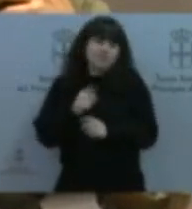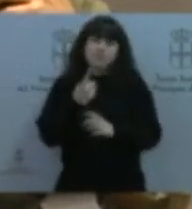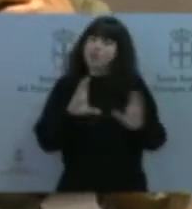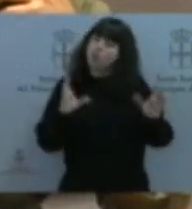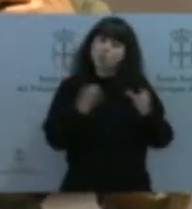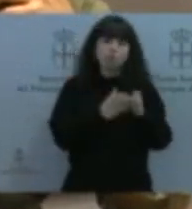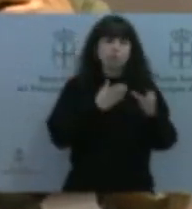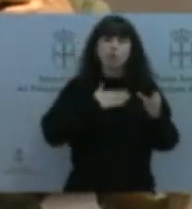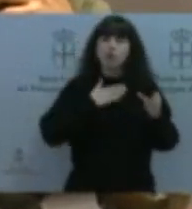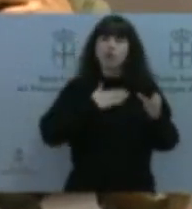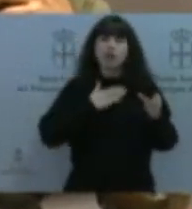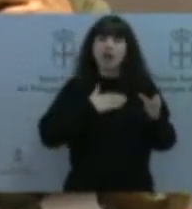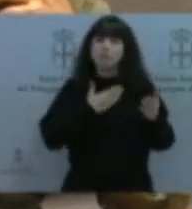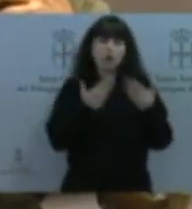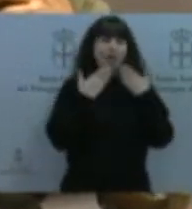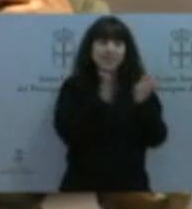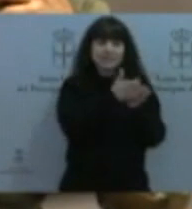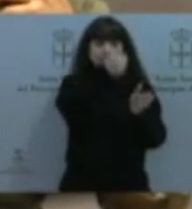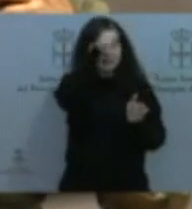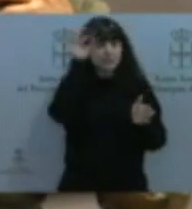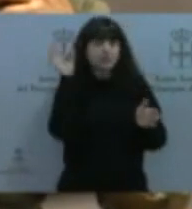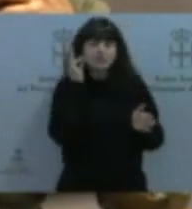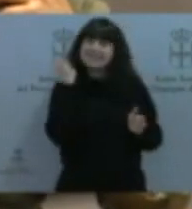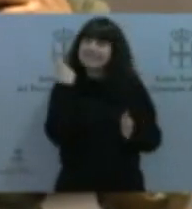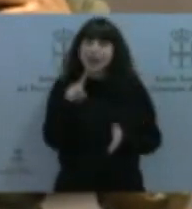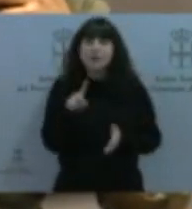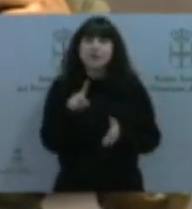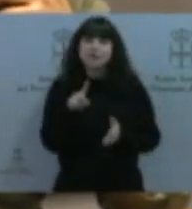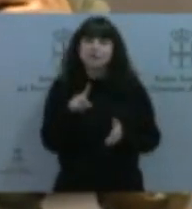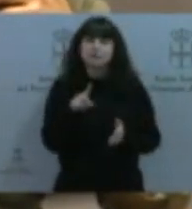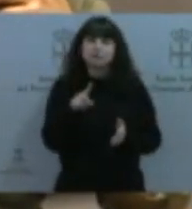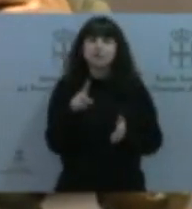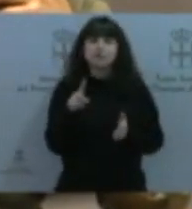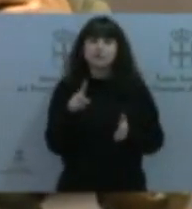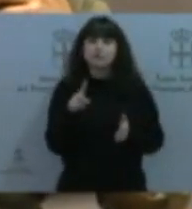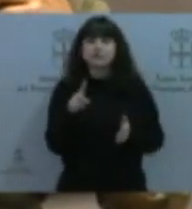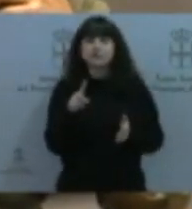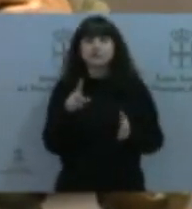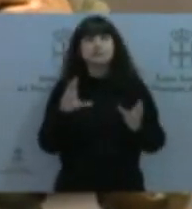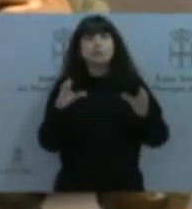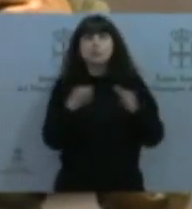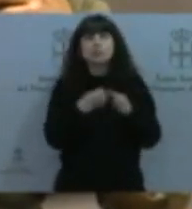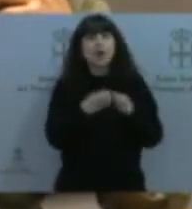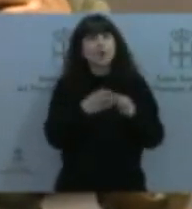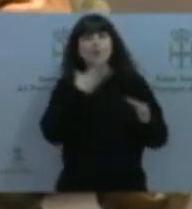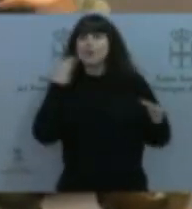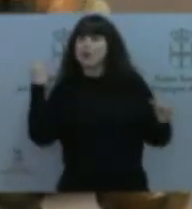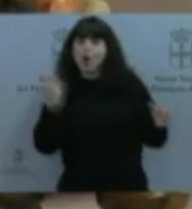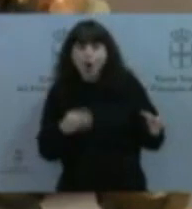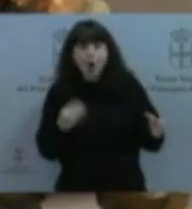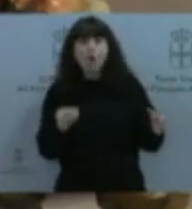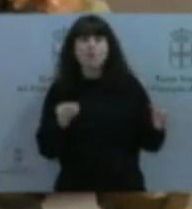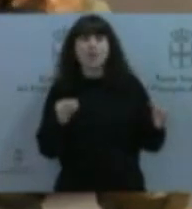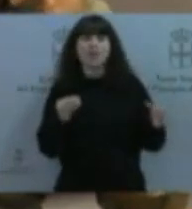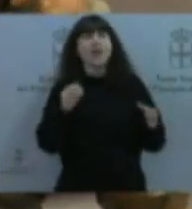saben todos ustedes que éramos y seguimos siendo una formación política joven, con todos los errores y todos los aciertos, queremos que